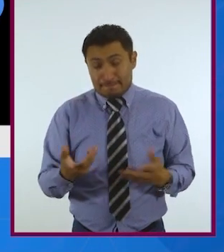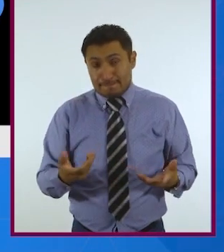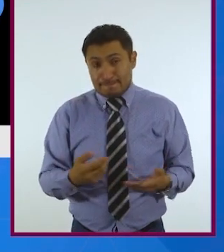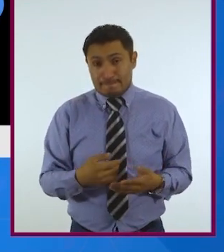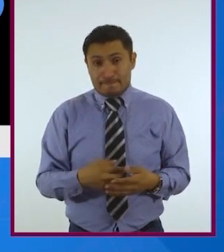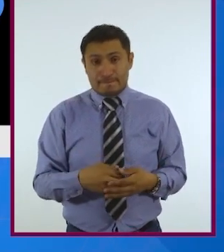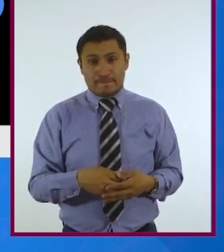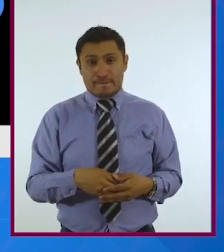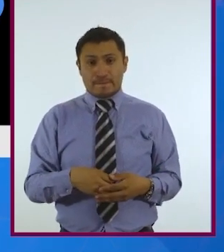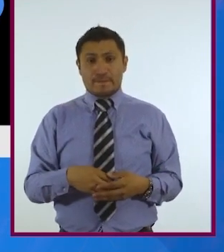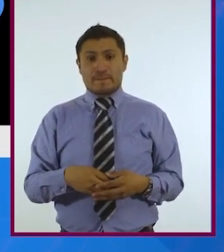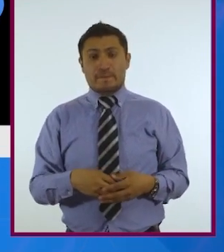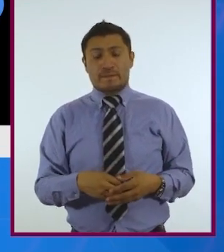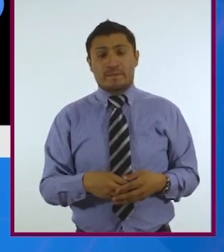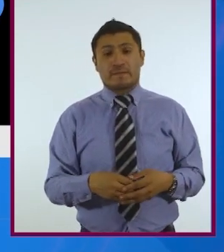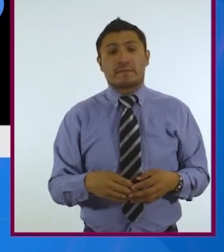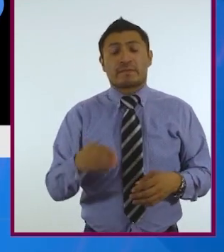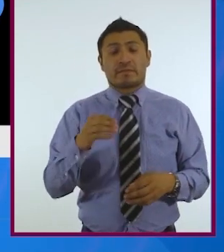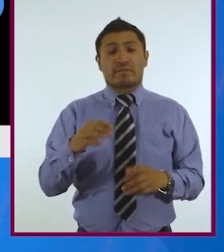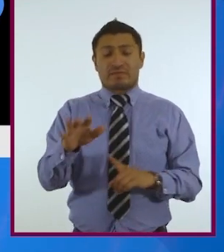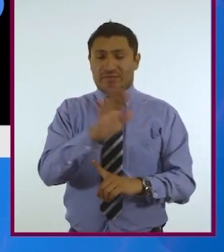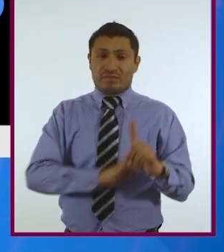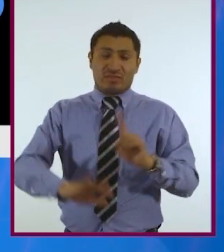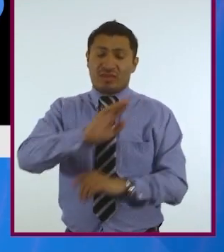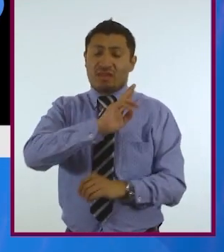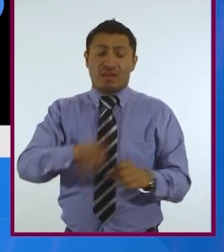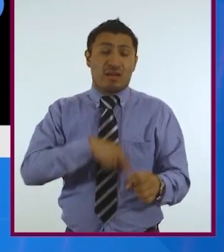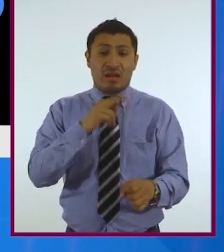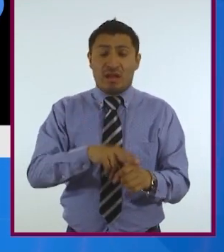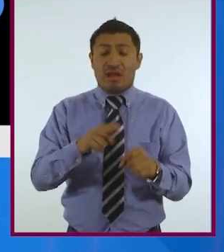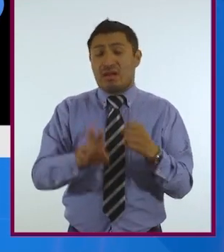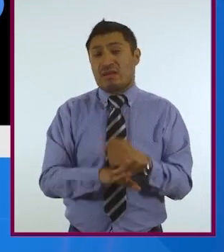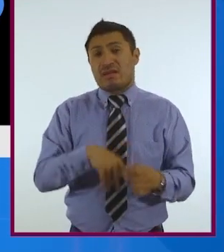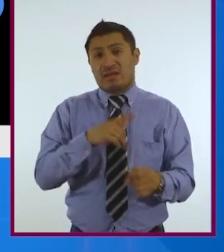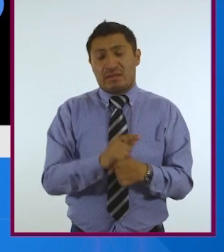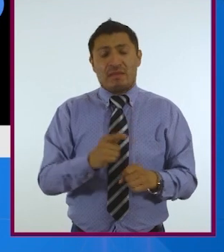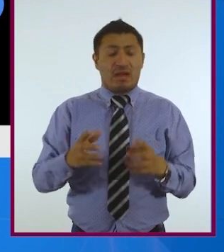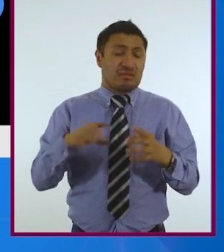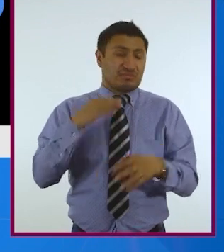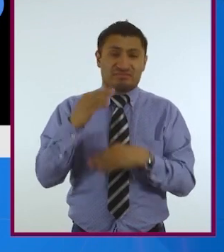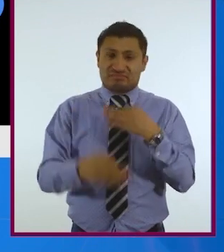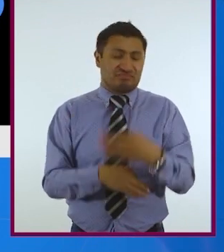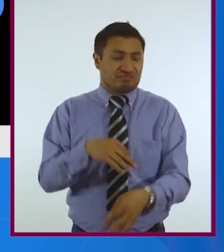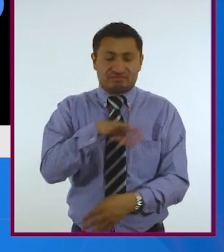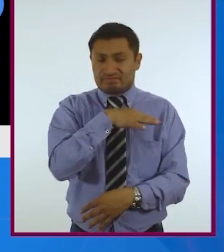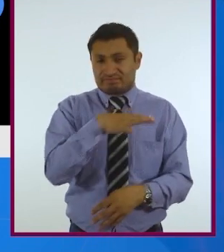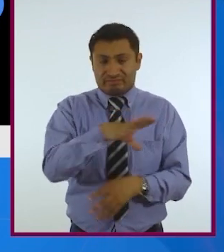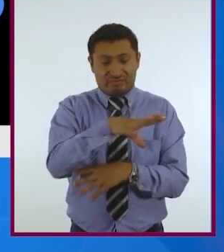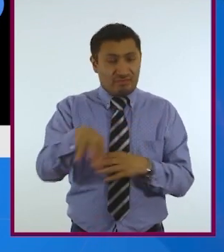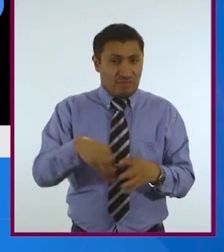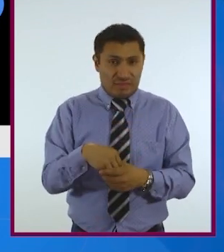la naturaleza, para con los animales, para con los ecosistemas en general. Entonces,